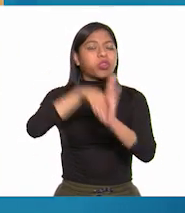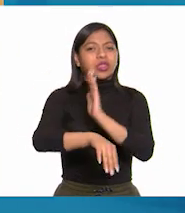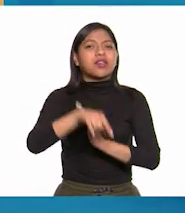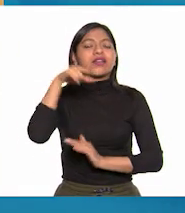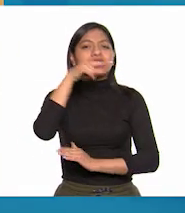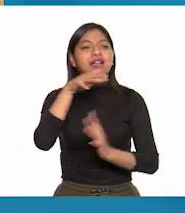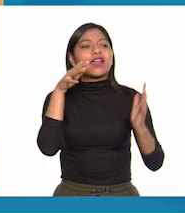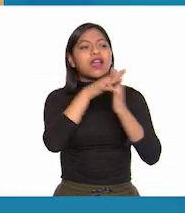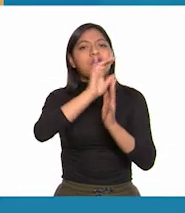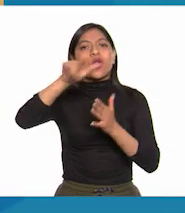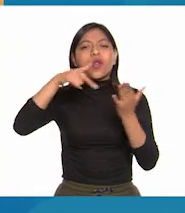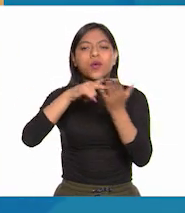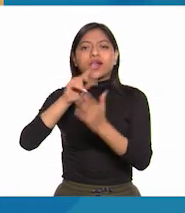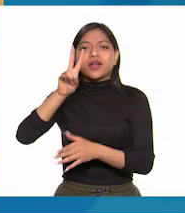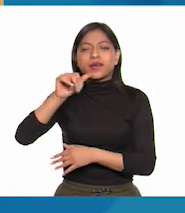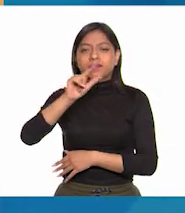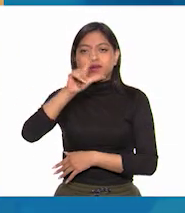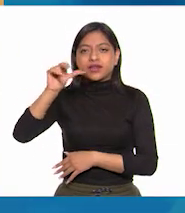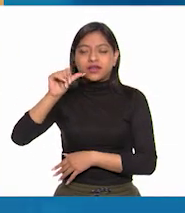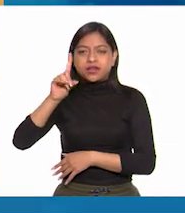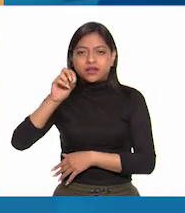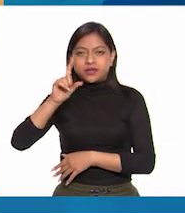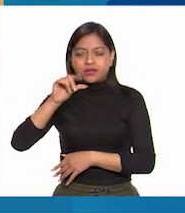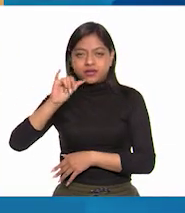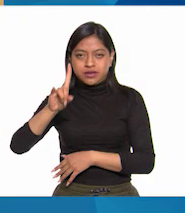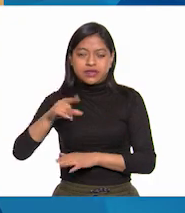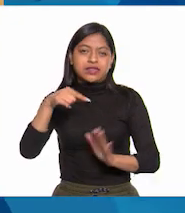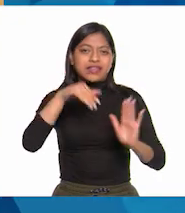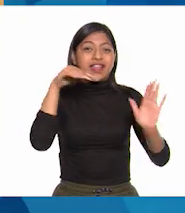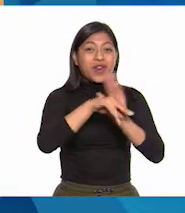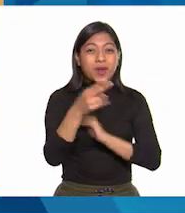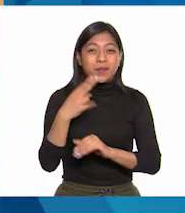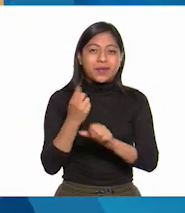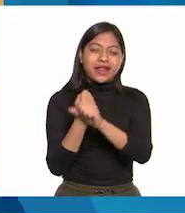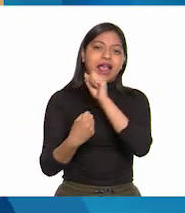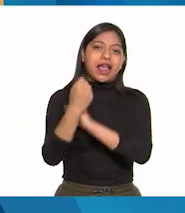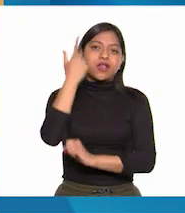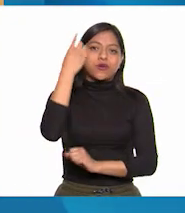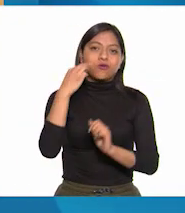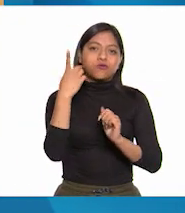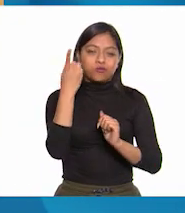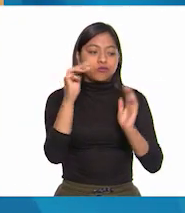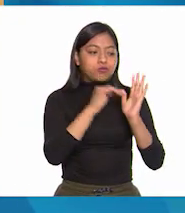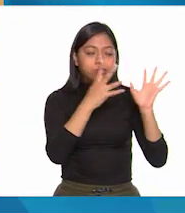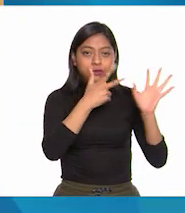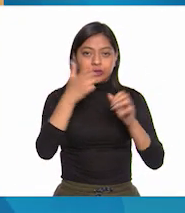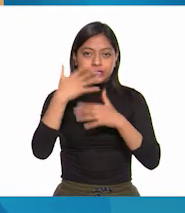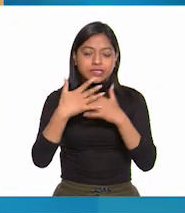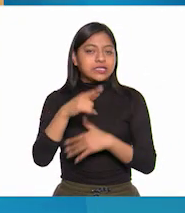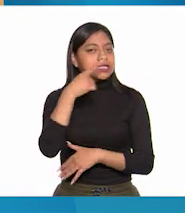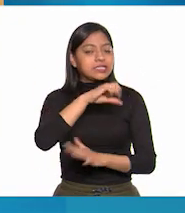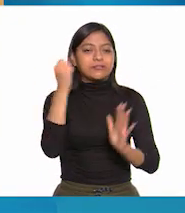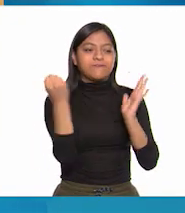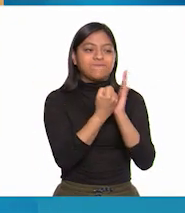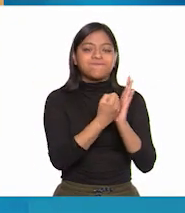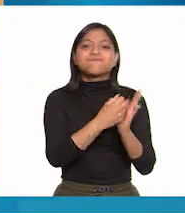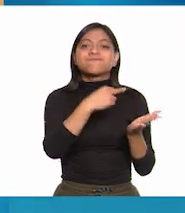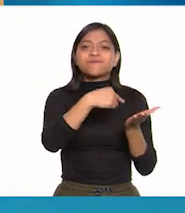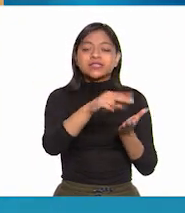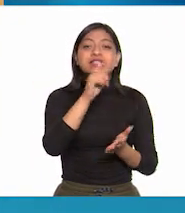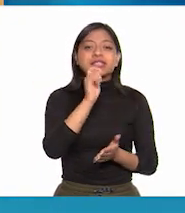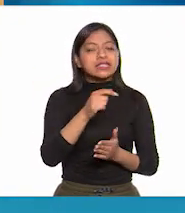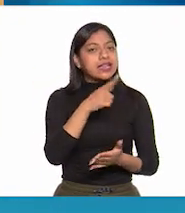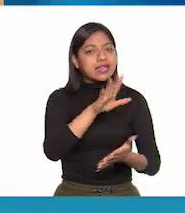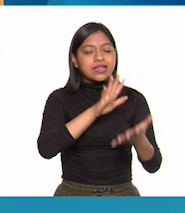Valladolid precipitó su caída. En noviembre de 1815, fue condenado y tras sufrir la